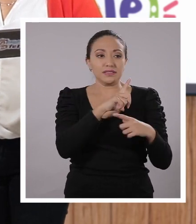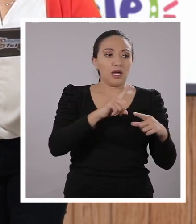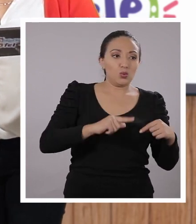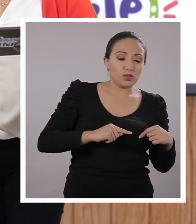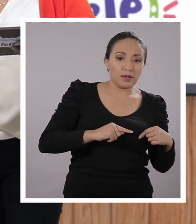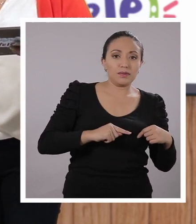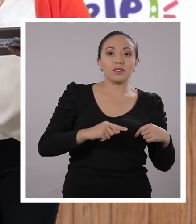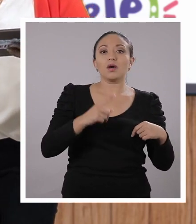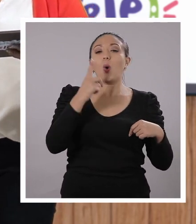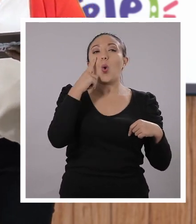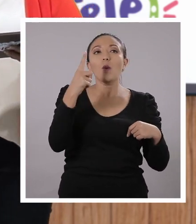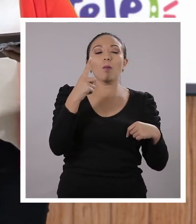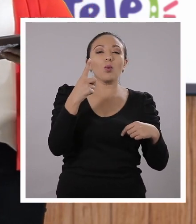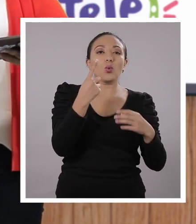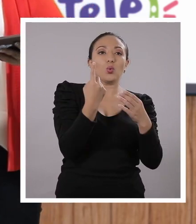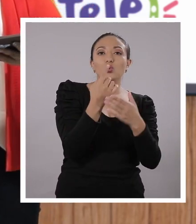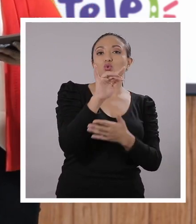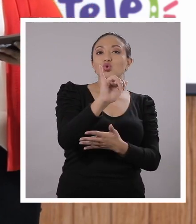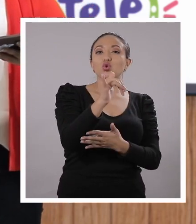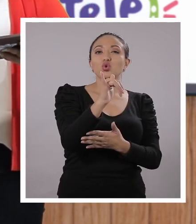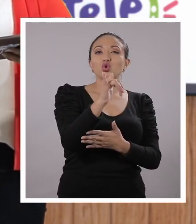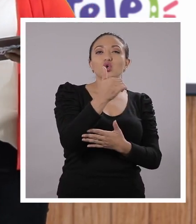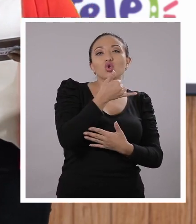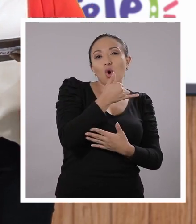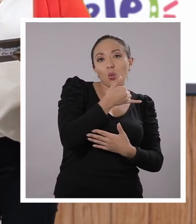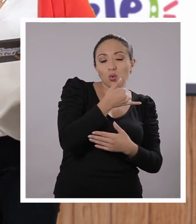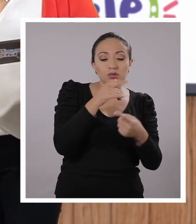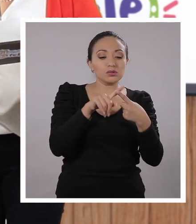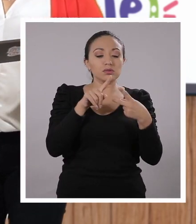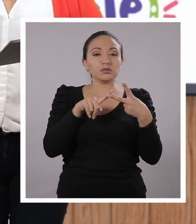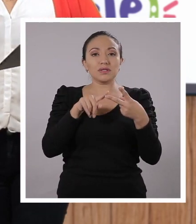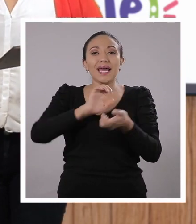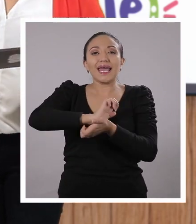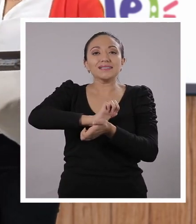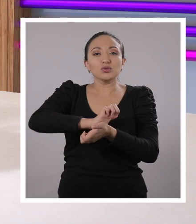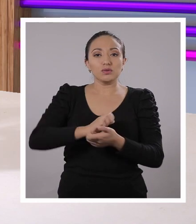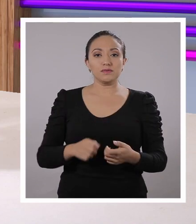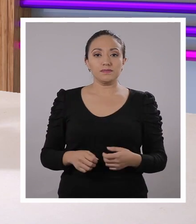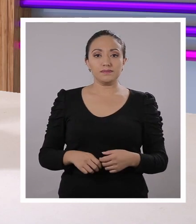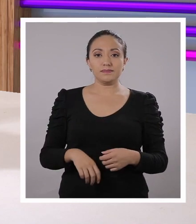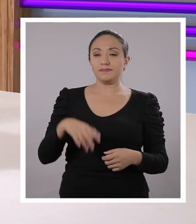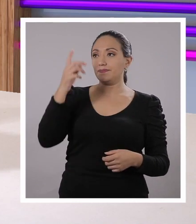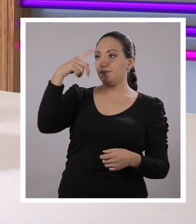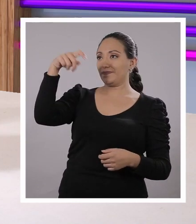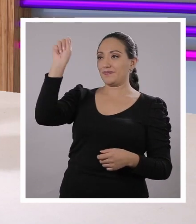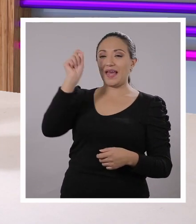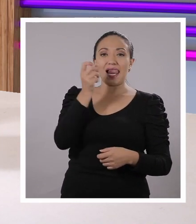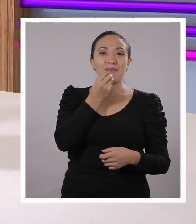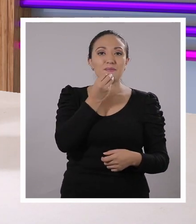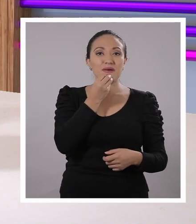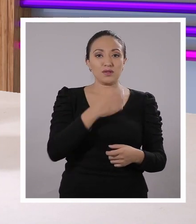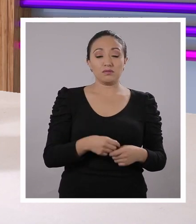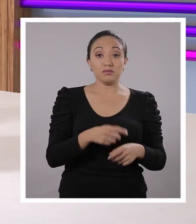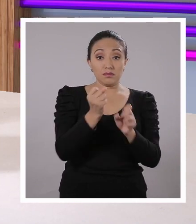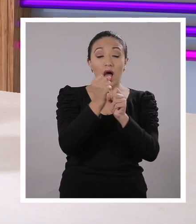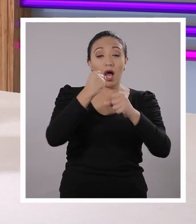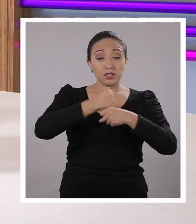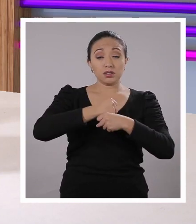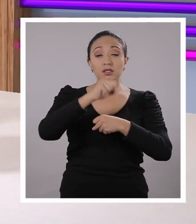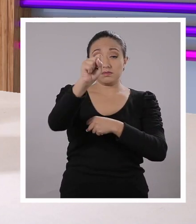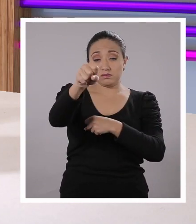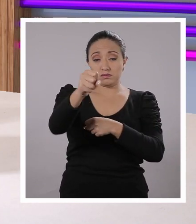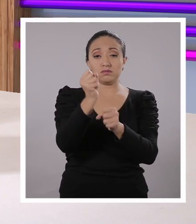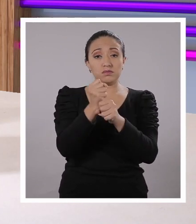como el yogur y el queso. Yo ya sé cuál es. ¿Cuál es? ¿Cuál es? A ver. Alimentos. Perfecto.